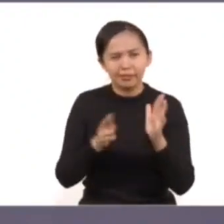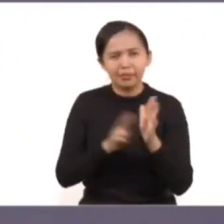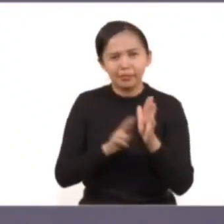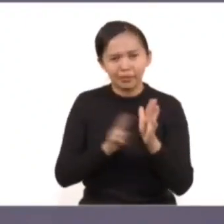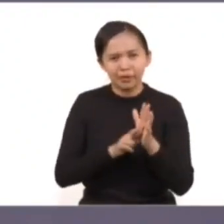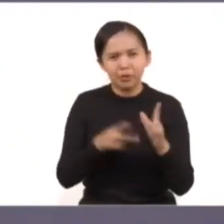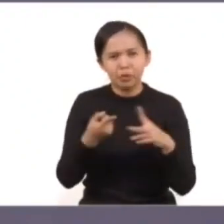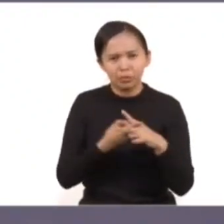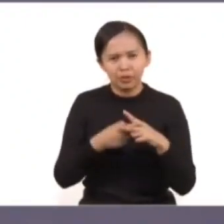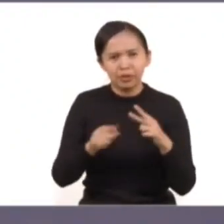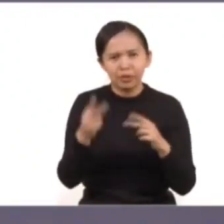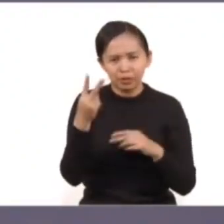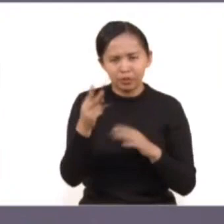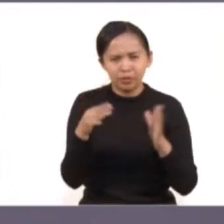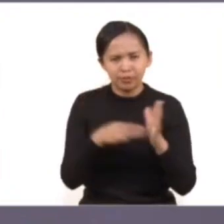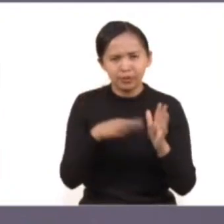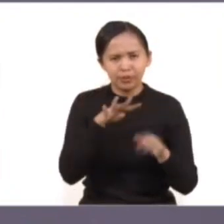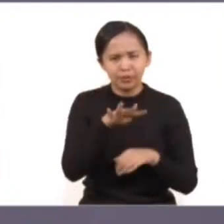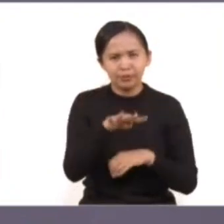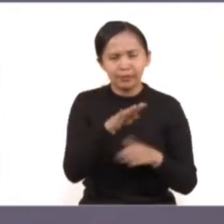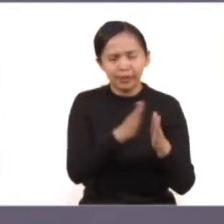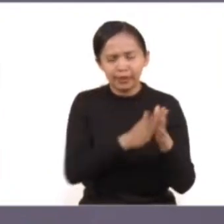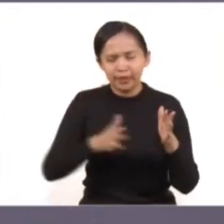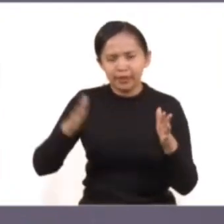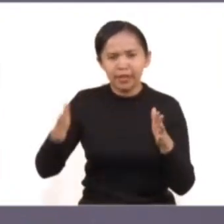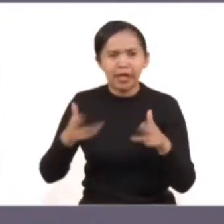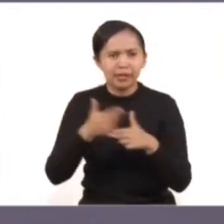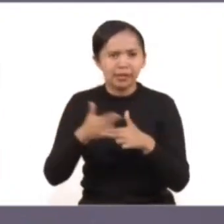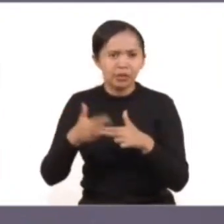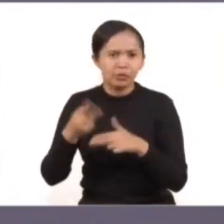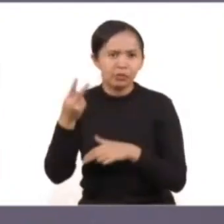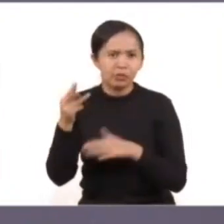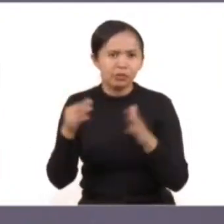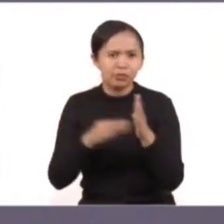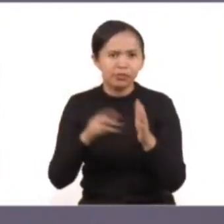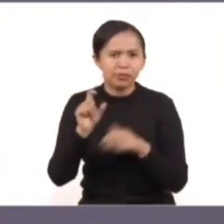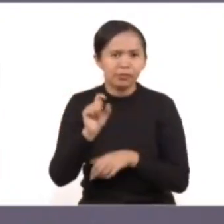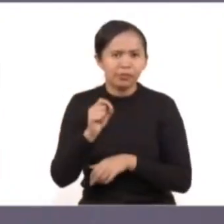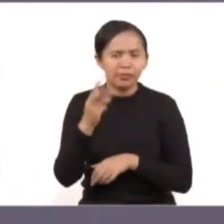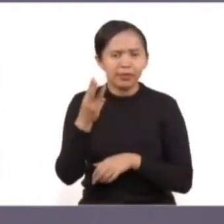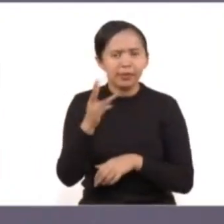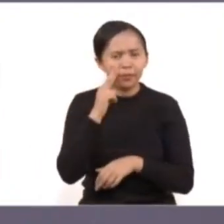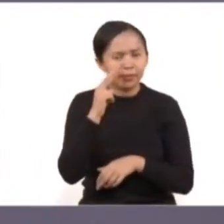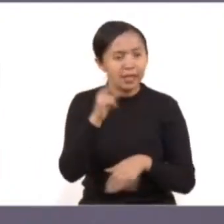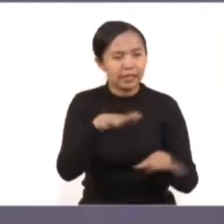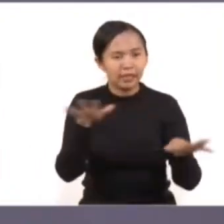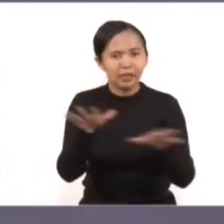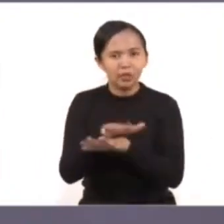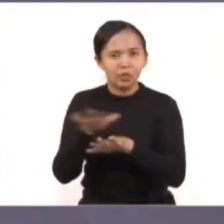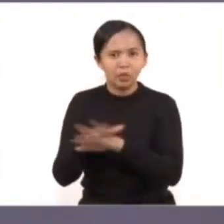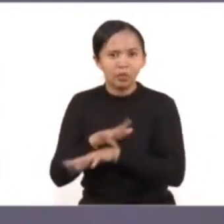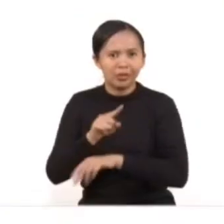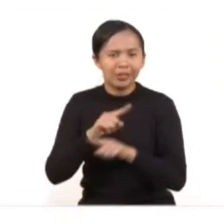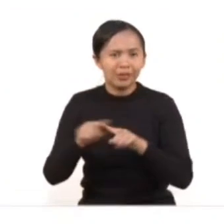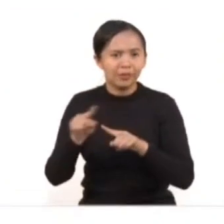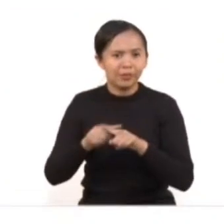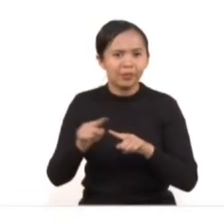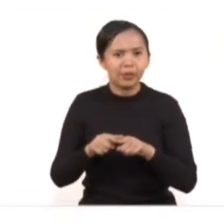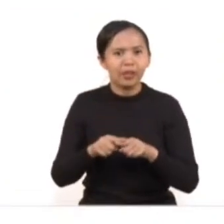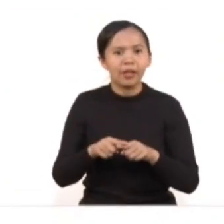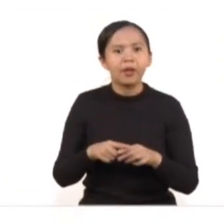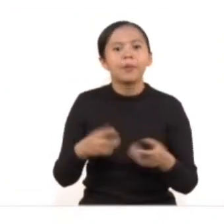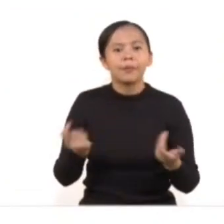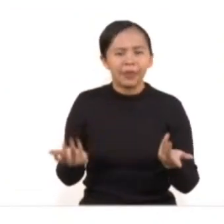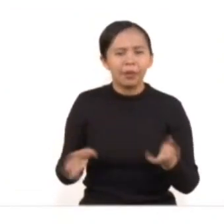violencia contra las mujeres en 2019 a lo que va del 2023, se ven reflejados cambios sustantivos que han dignificado y